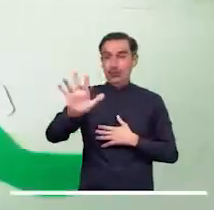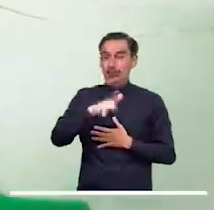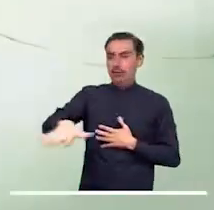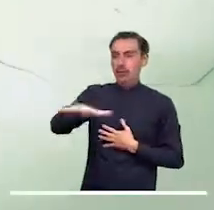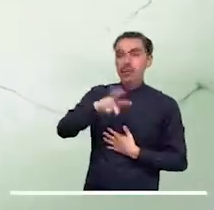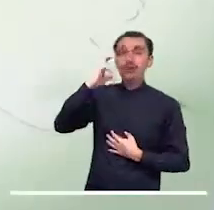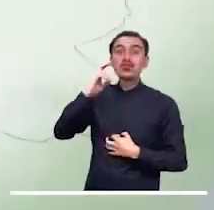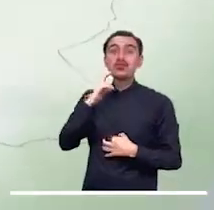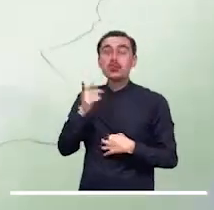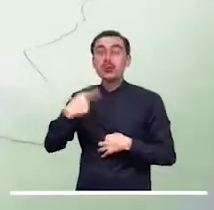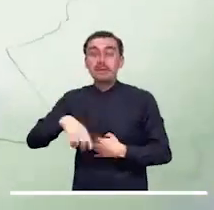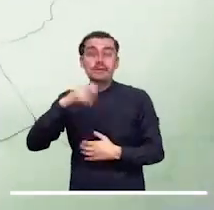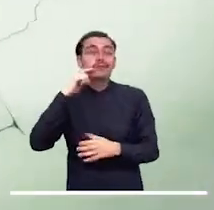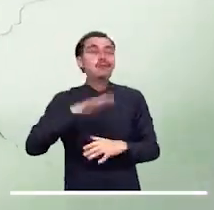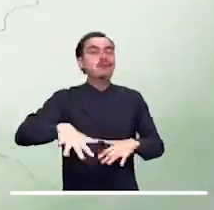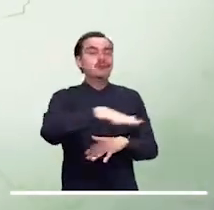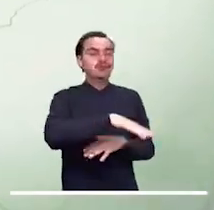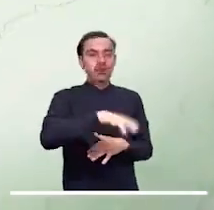toda la región.